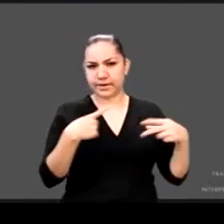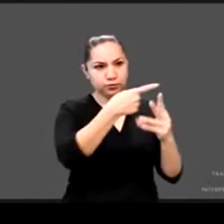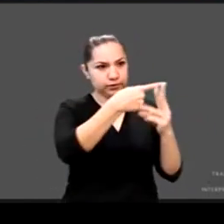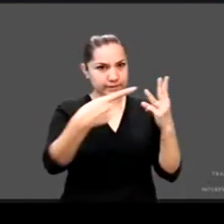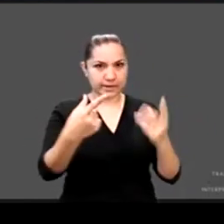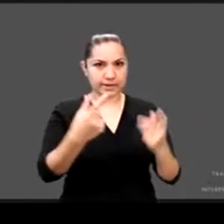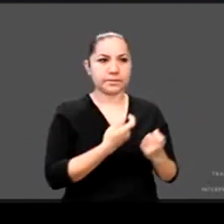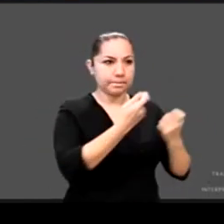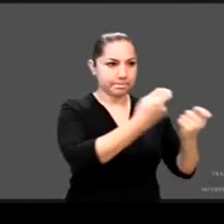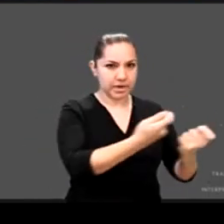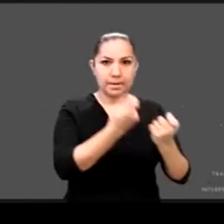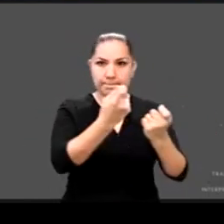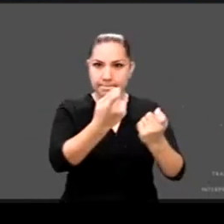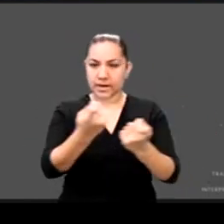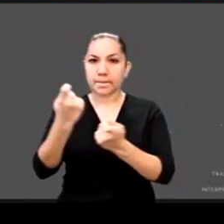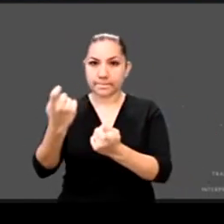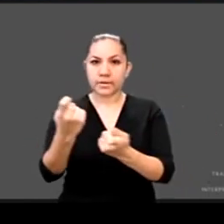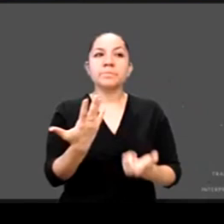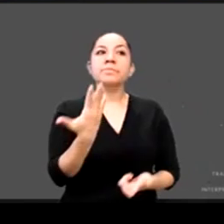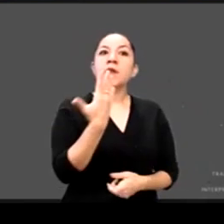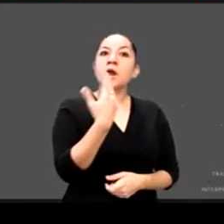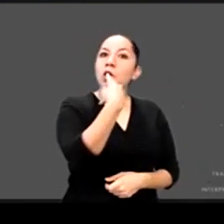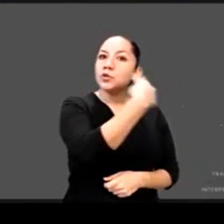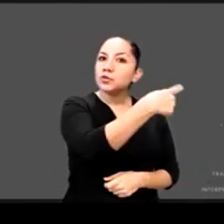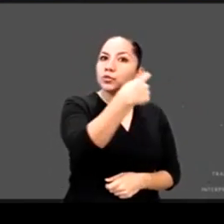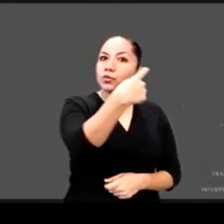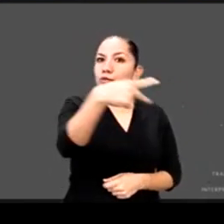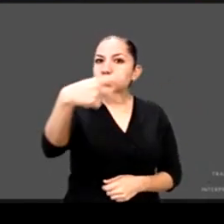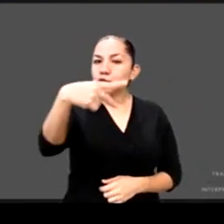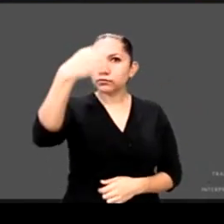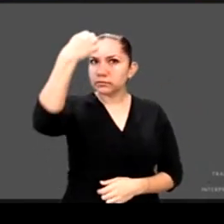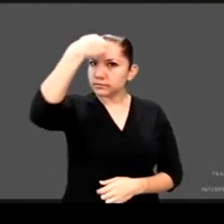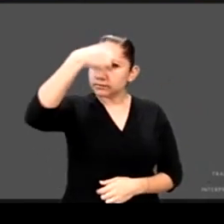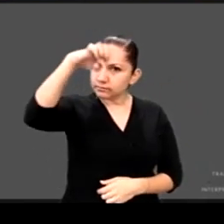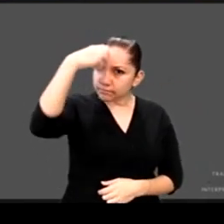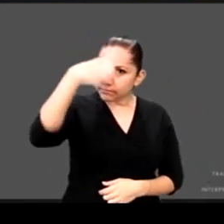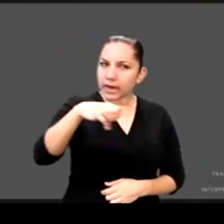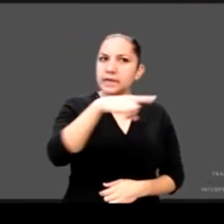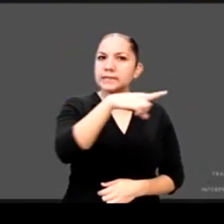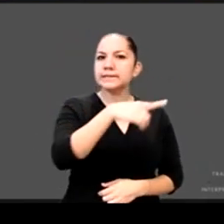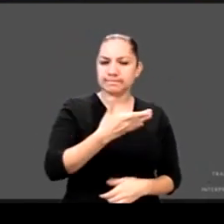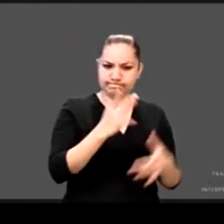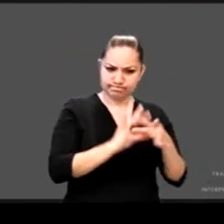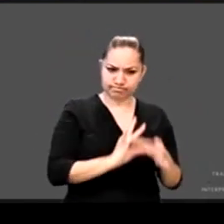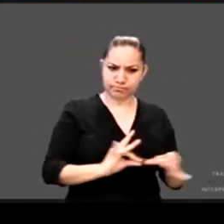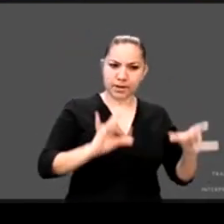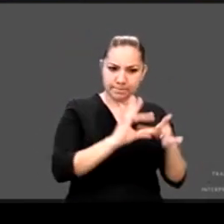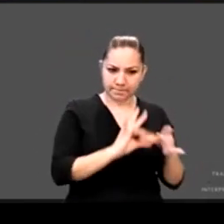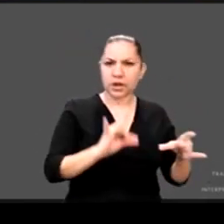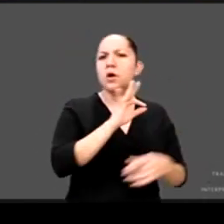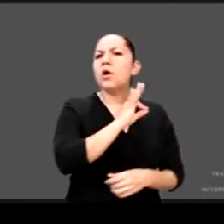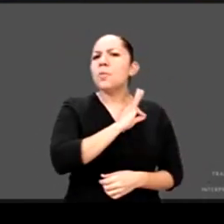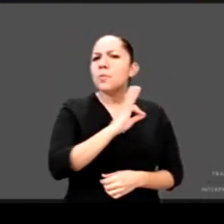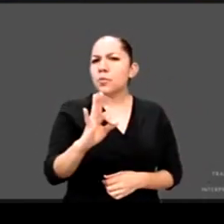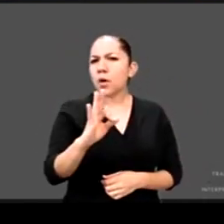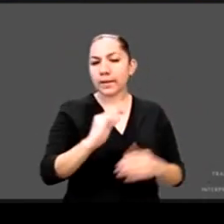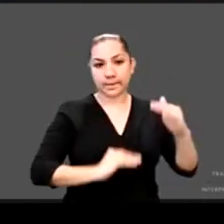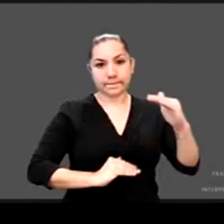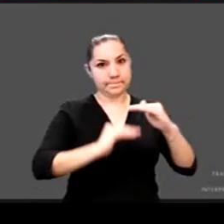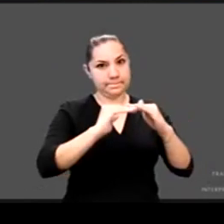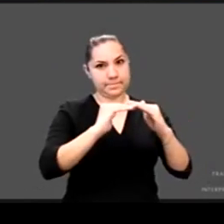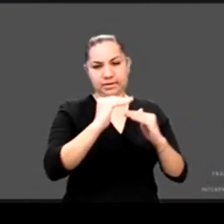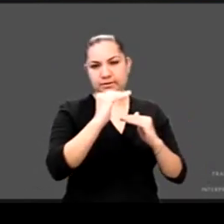para que desde su experiencia en una intervención de máximo 10 minutos nos den